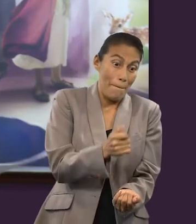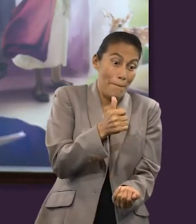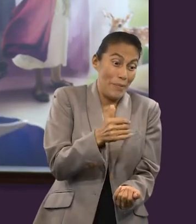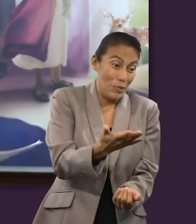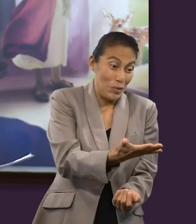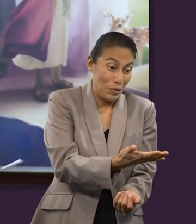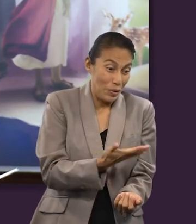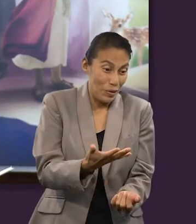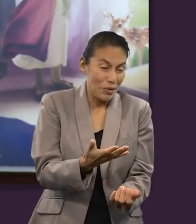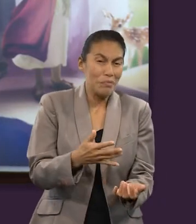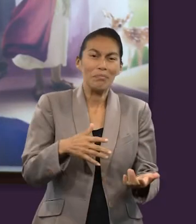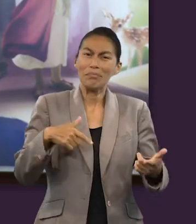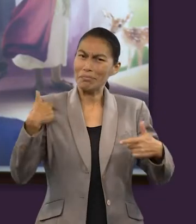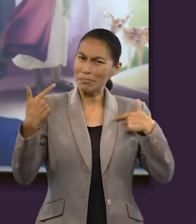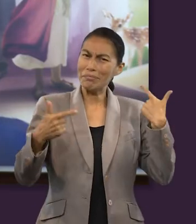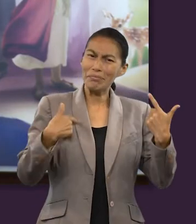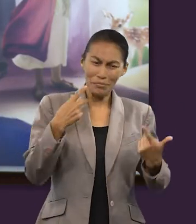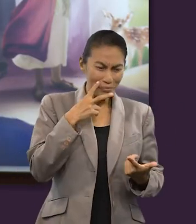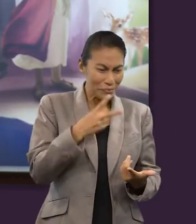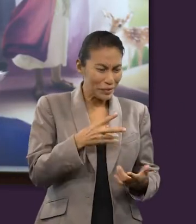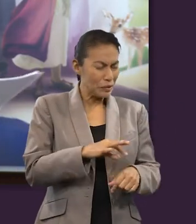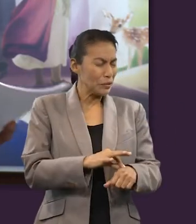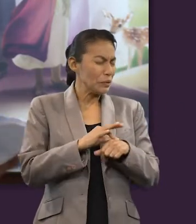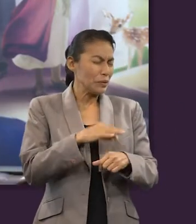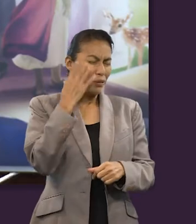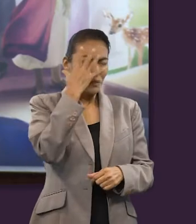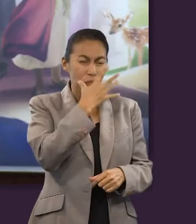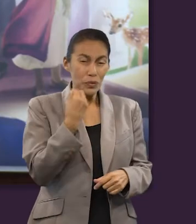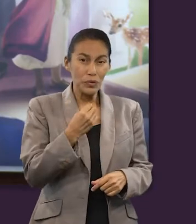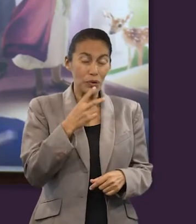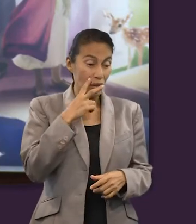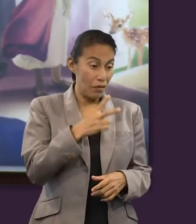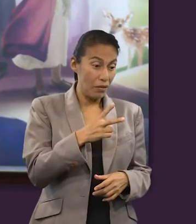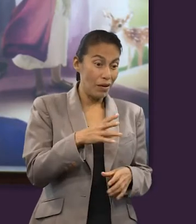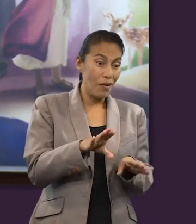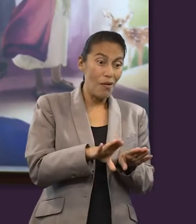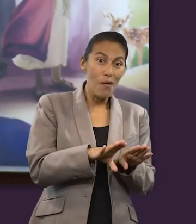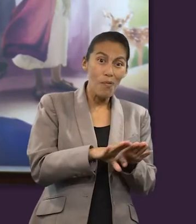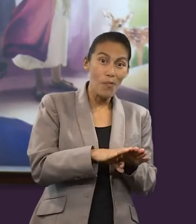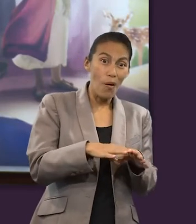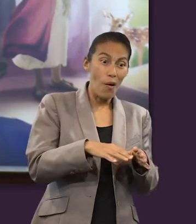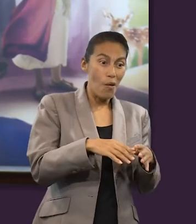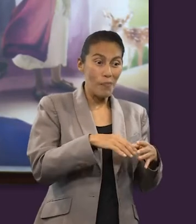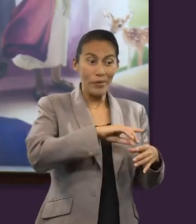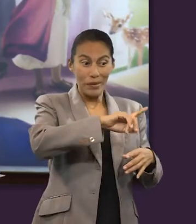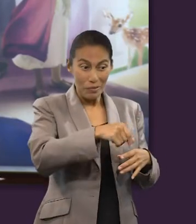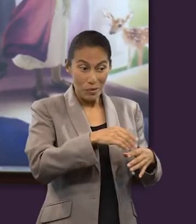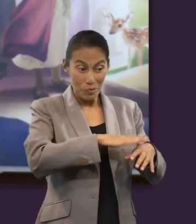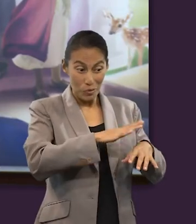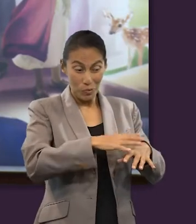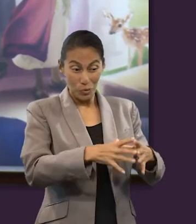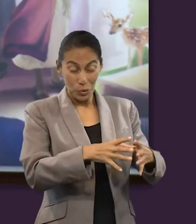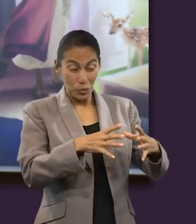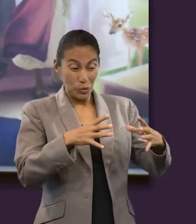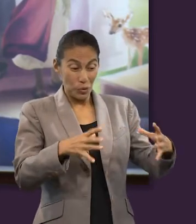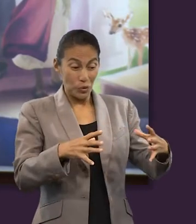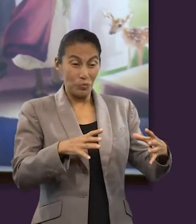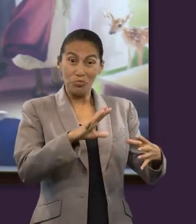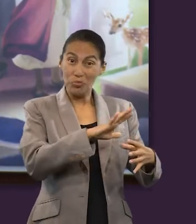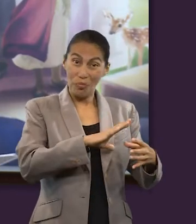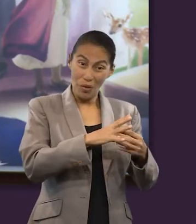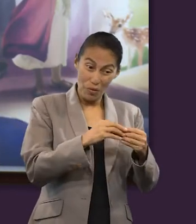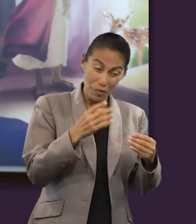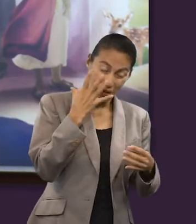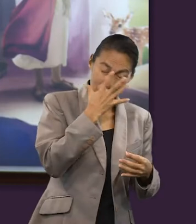primero de la cosecha, podrían darse cuenta de qué grande va a ser la cosecha. Entonces tenía múltiples papeles